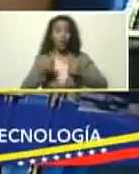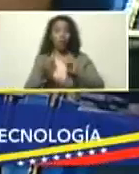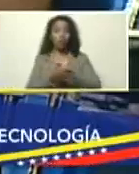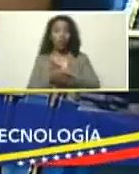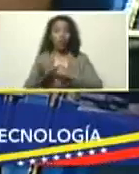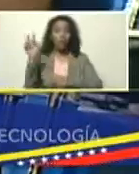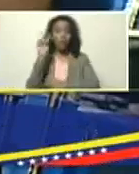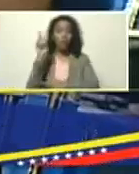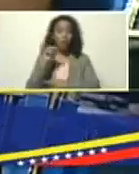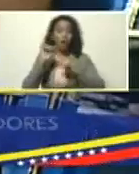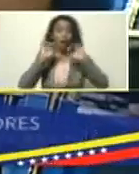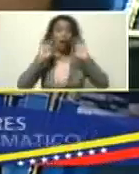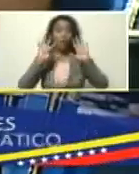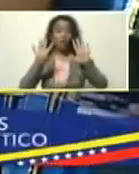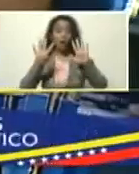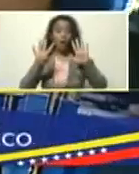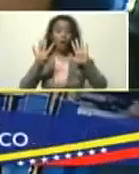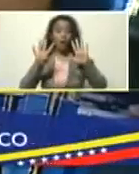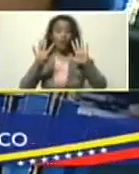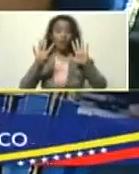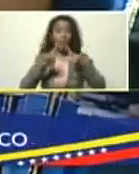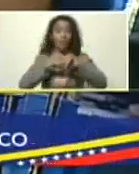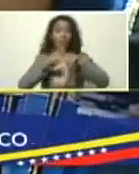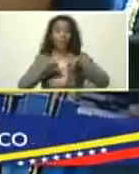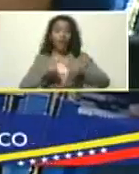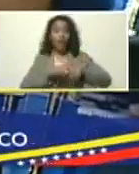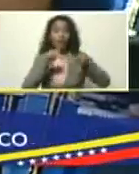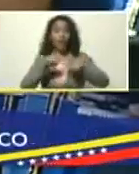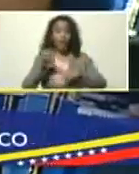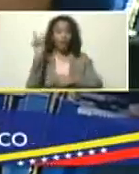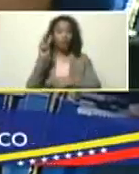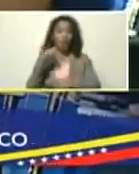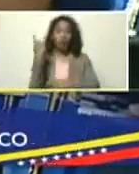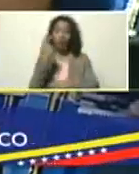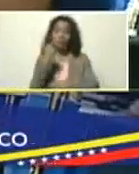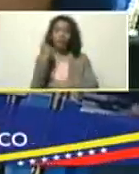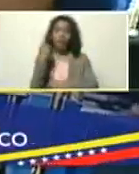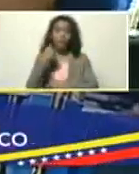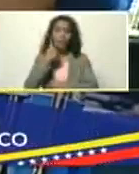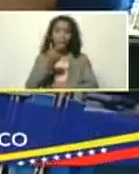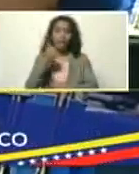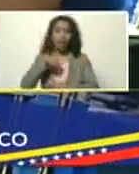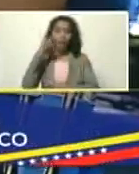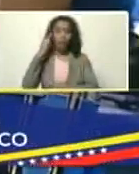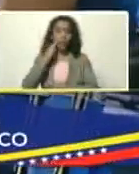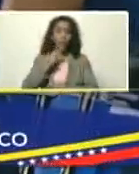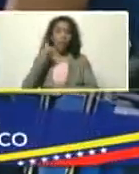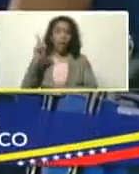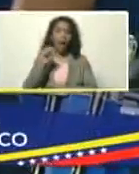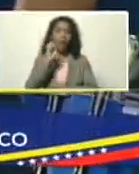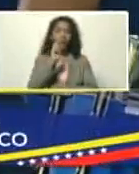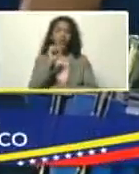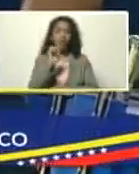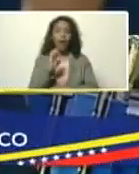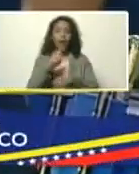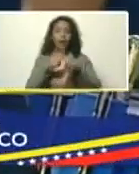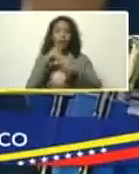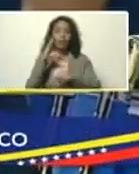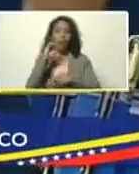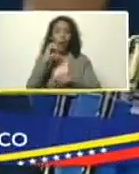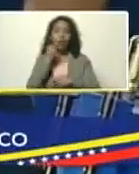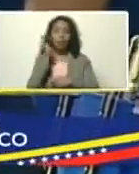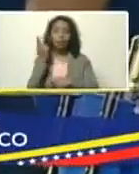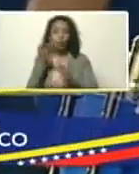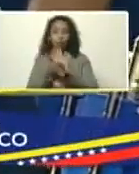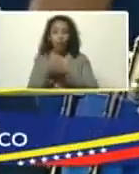Venezuela, es el noveno país, más biodiverso del planeta, no solo lo dicen, bolivarianos, lo expresa la UNESCO, en su último informe, la